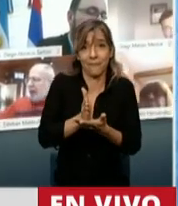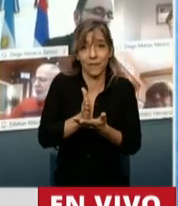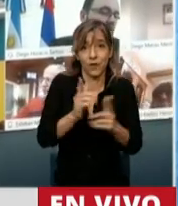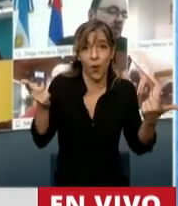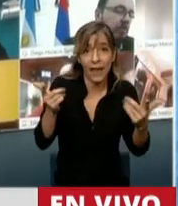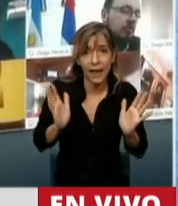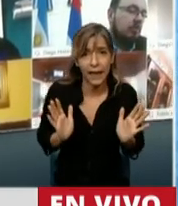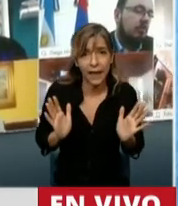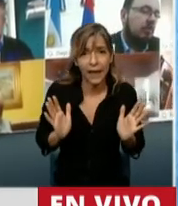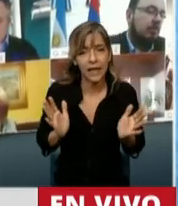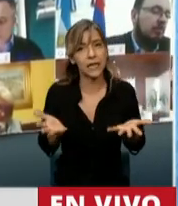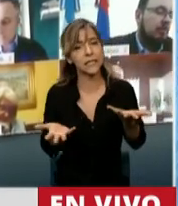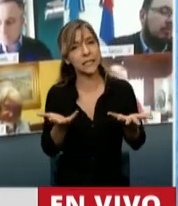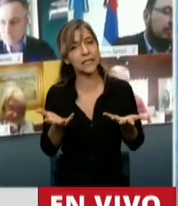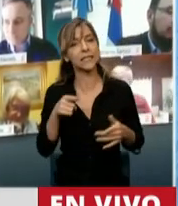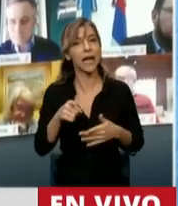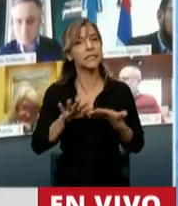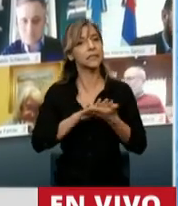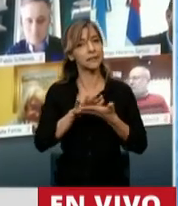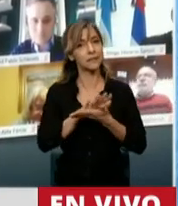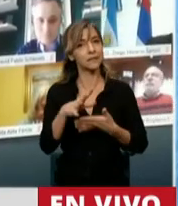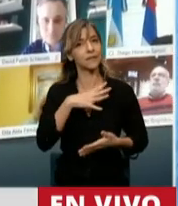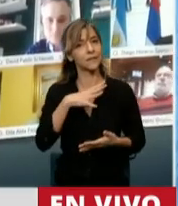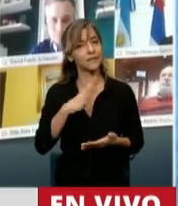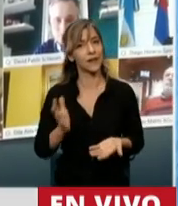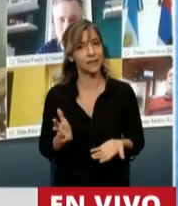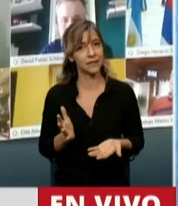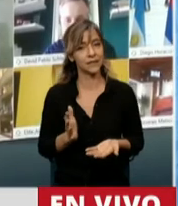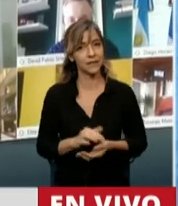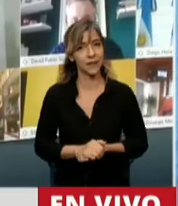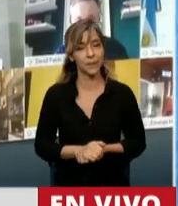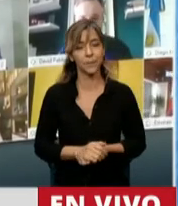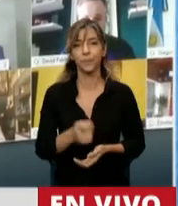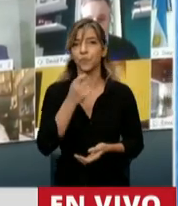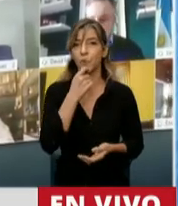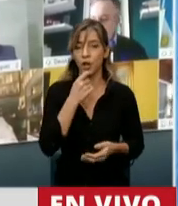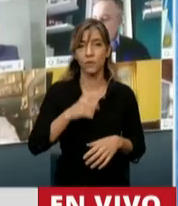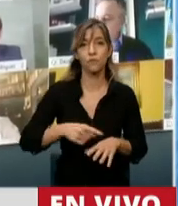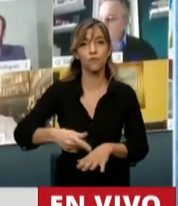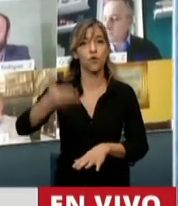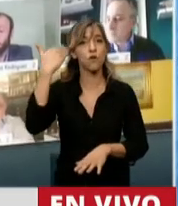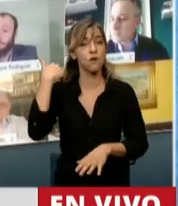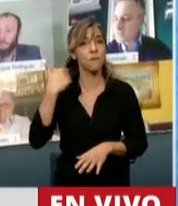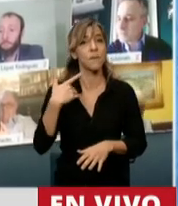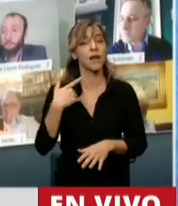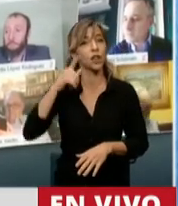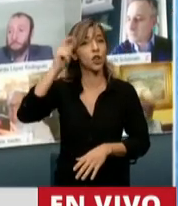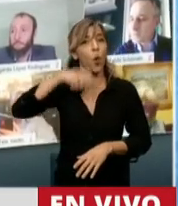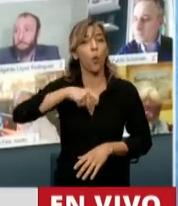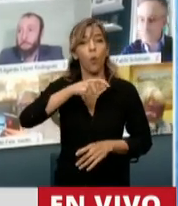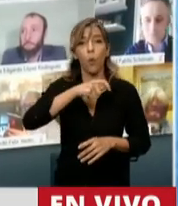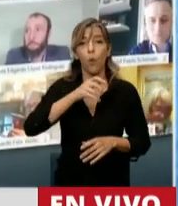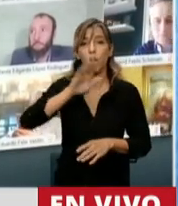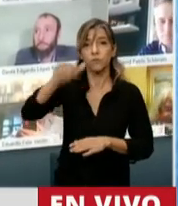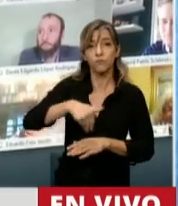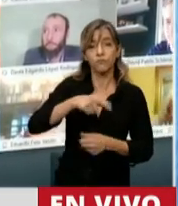no hay condena. Y quedan muchas cuestiones por sobre él. Por ejemplo, cuando el Tribunal Oral Federal III citó al administrador